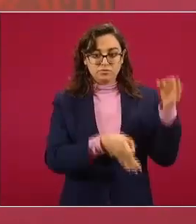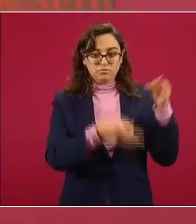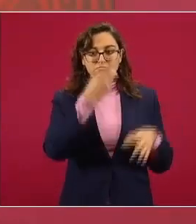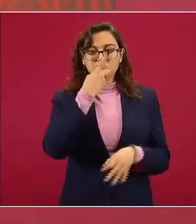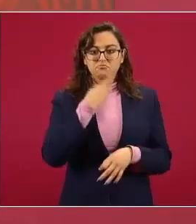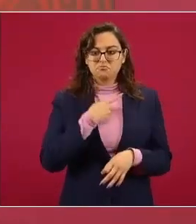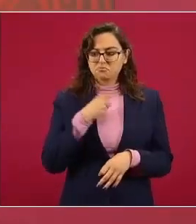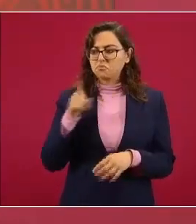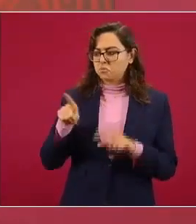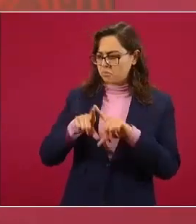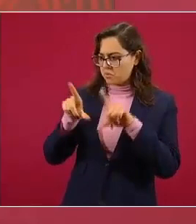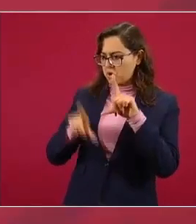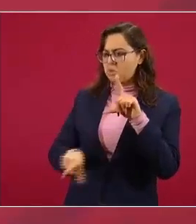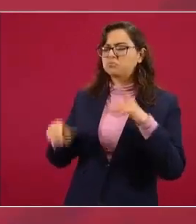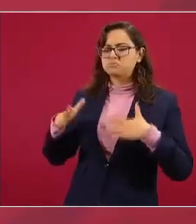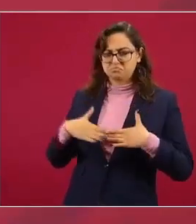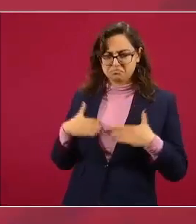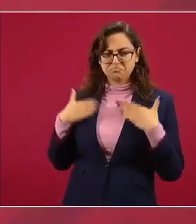instituciones de México